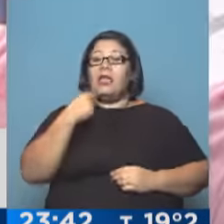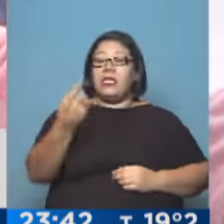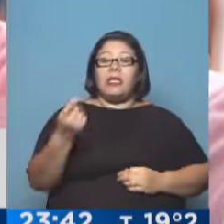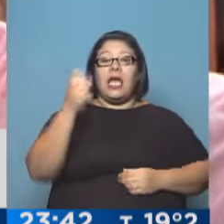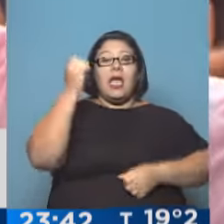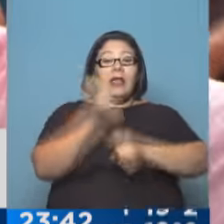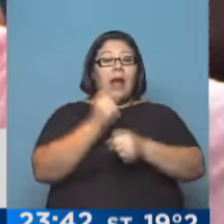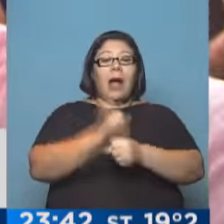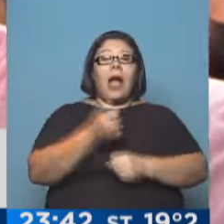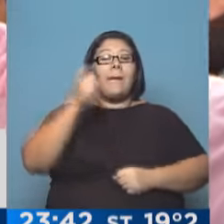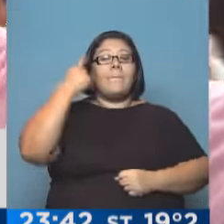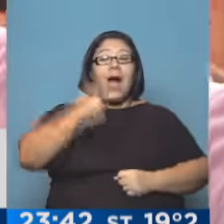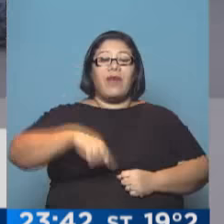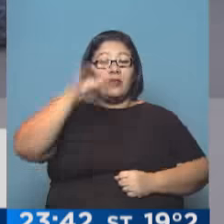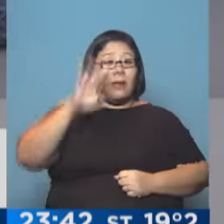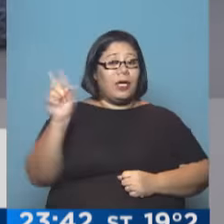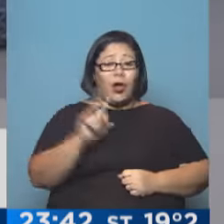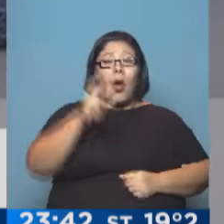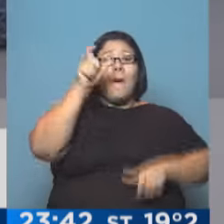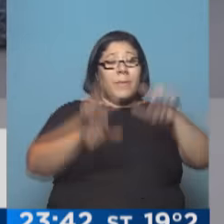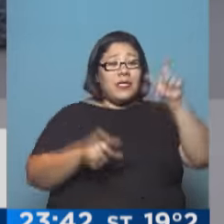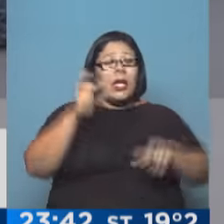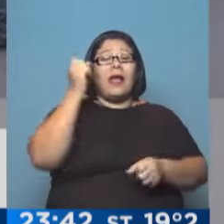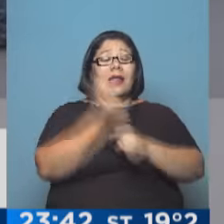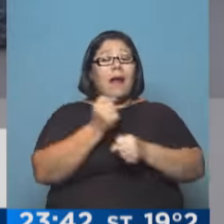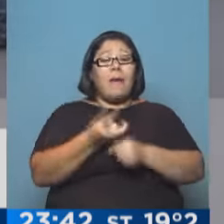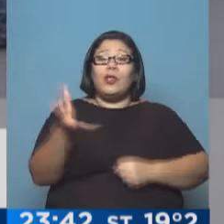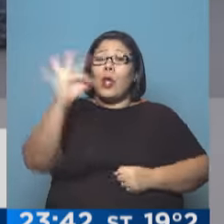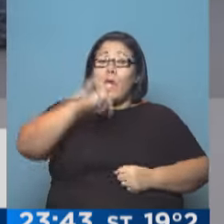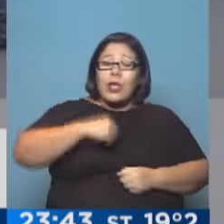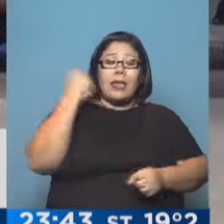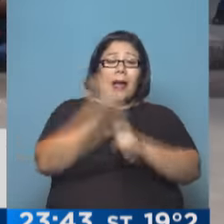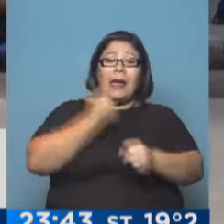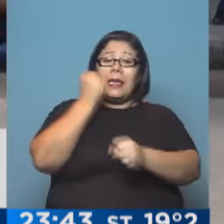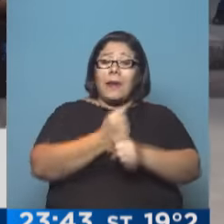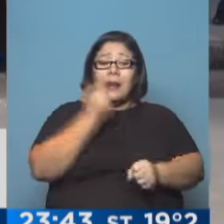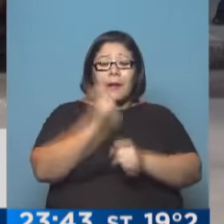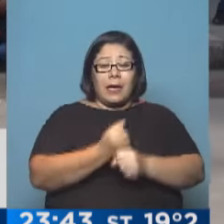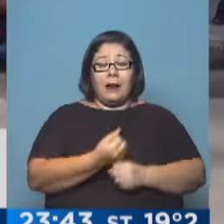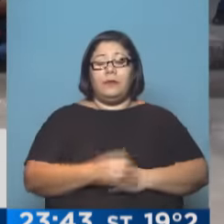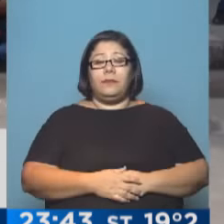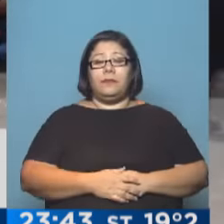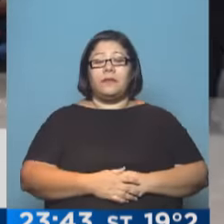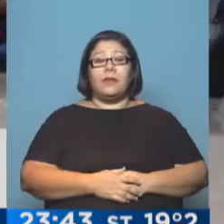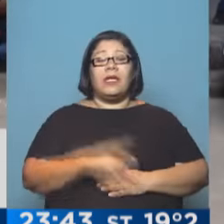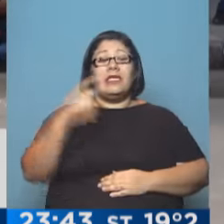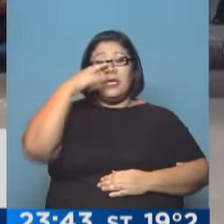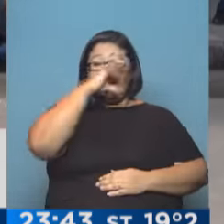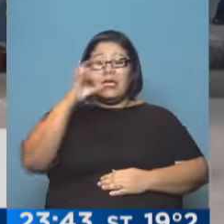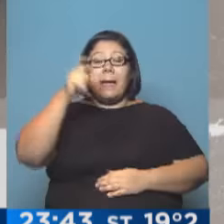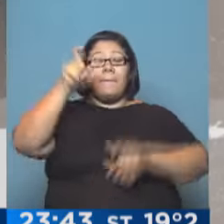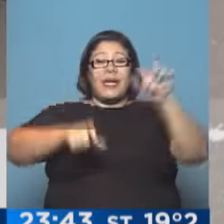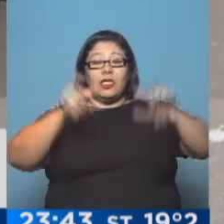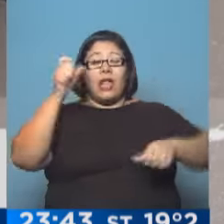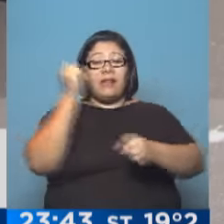todos acá trabajamos, somos independientes, personas que trabajamos del día a día, nos ganamos nuestro pan para el día. Más de 70 trabajadores informales fueron